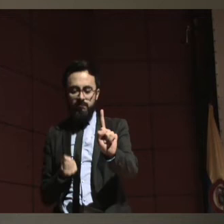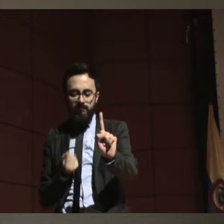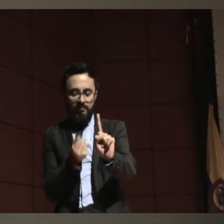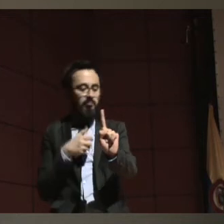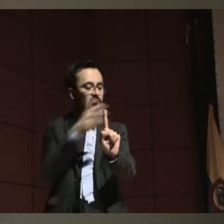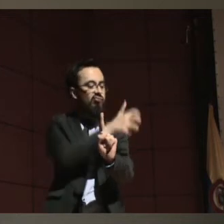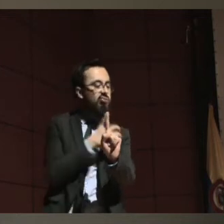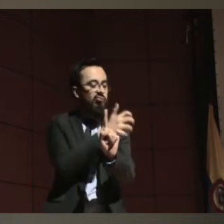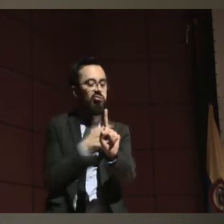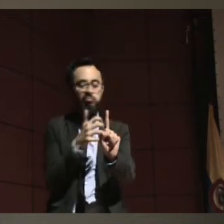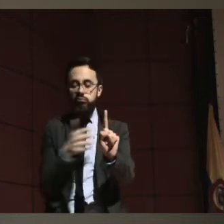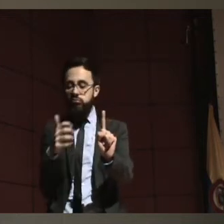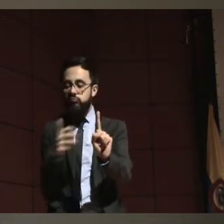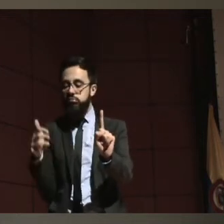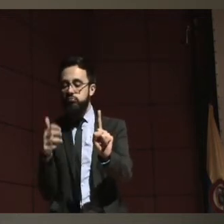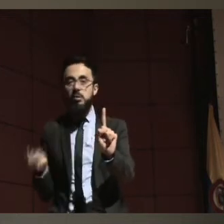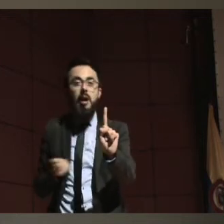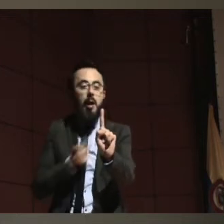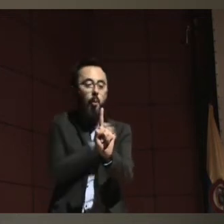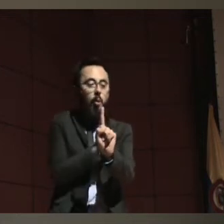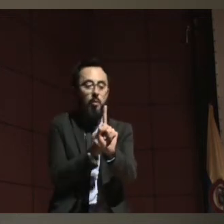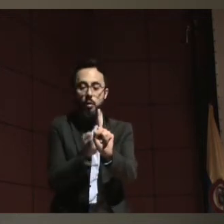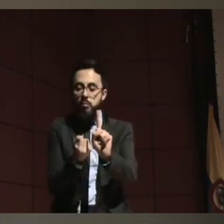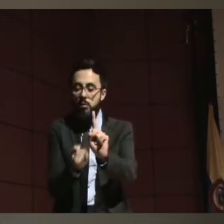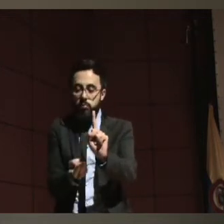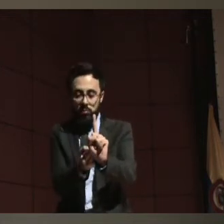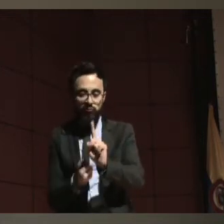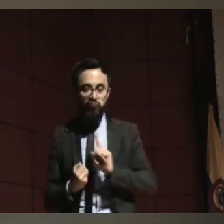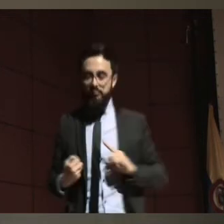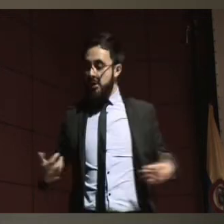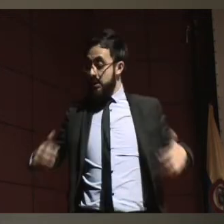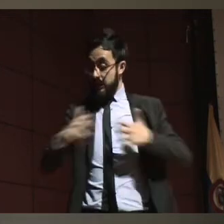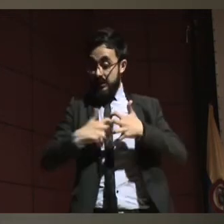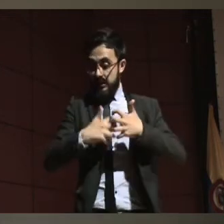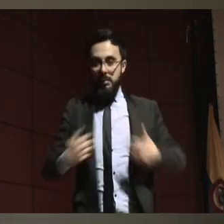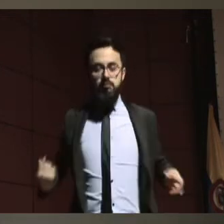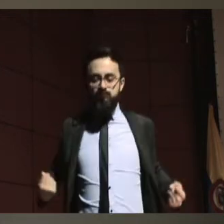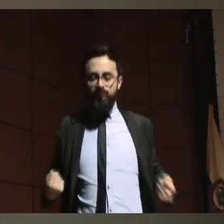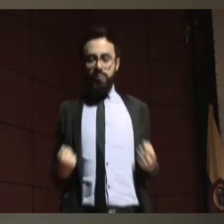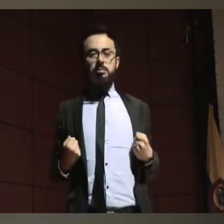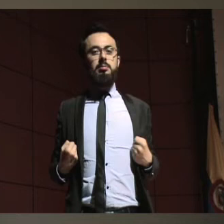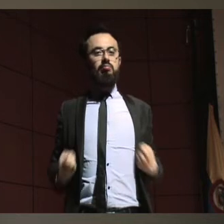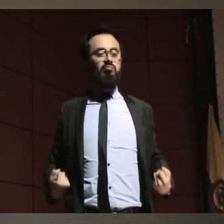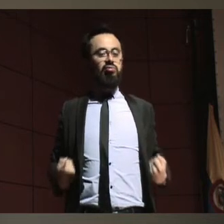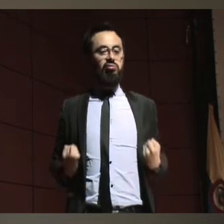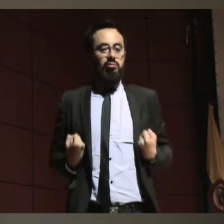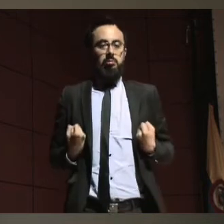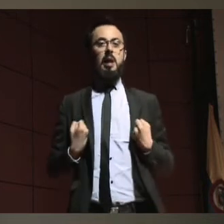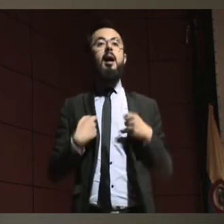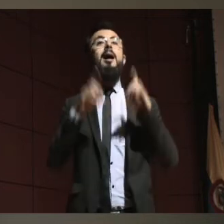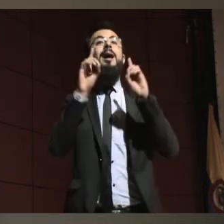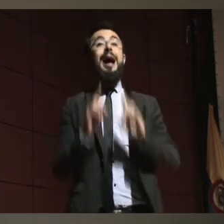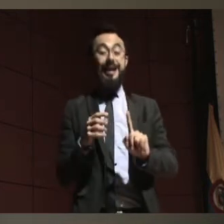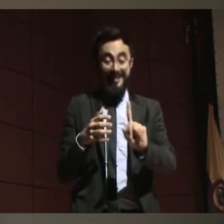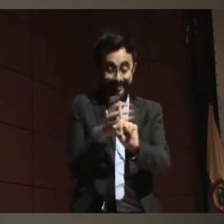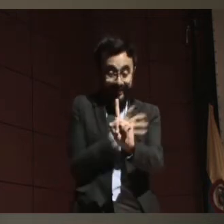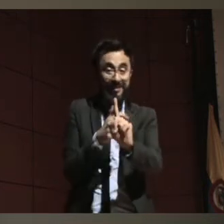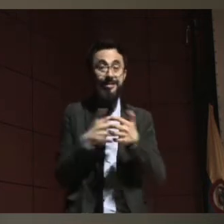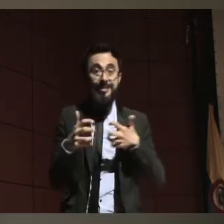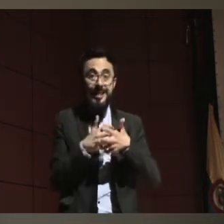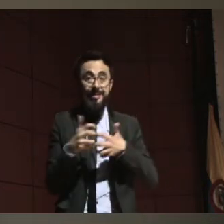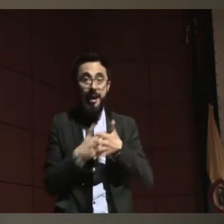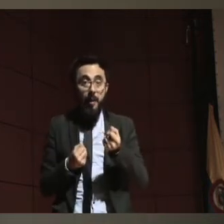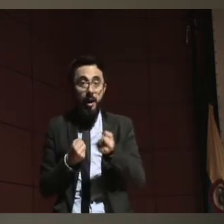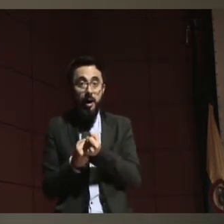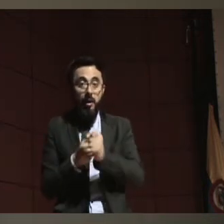los sistemas de apoyo se empiezan a convertir en un medio supremamente importante para que esa